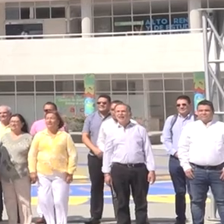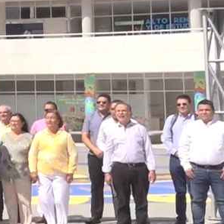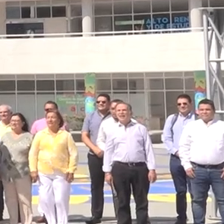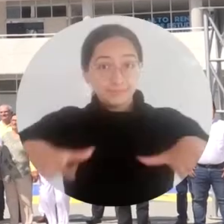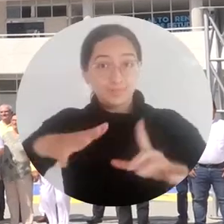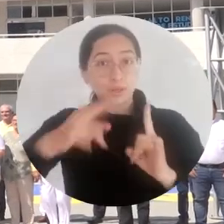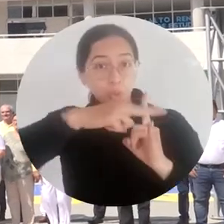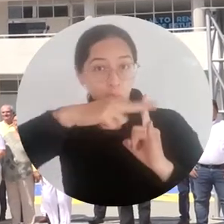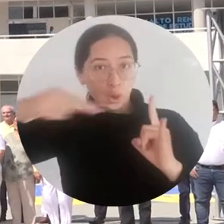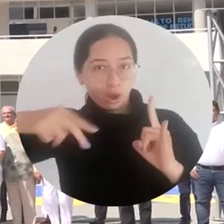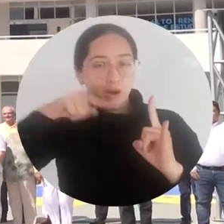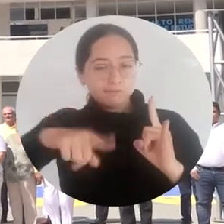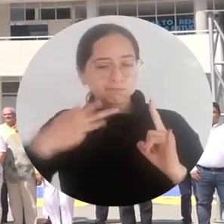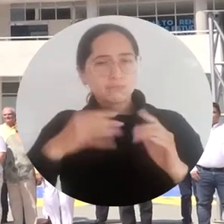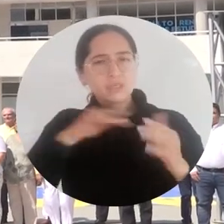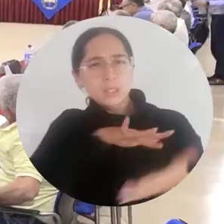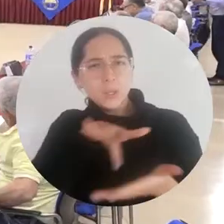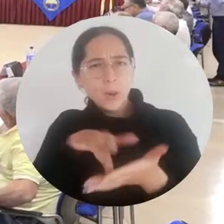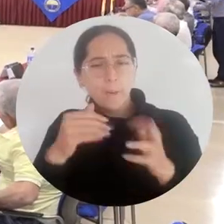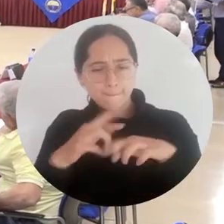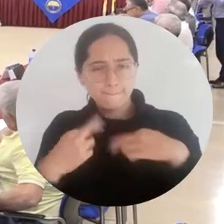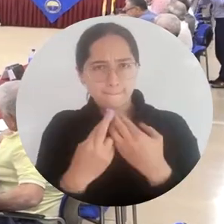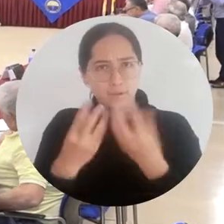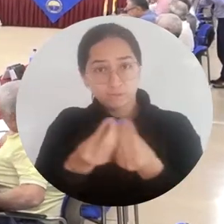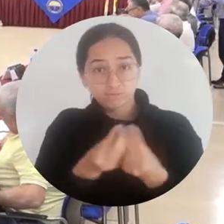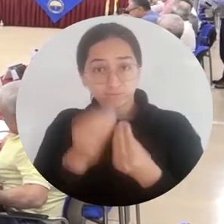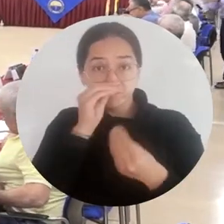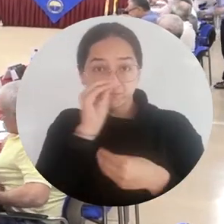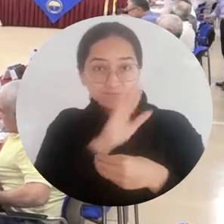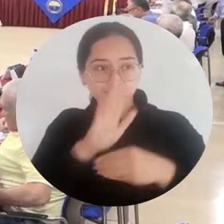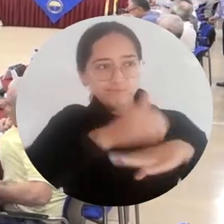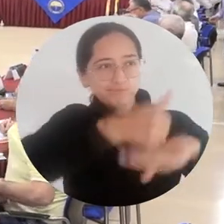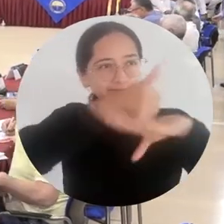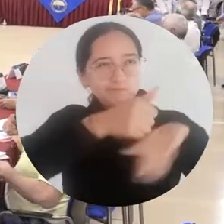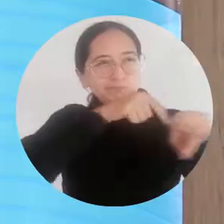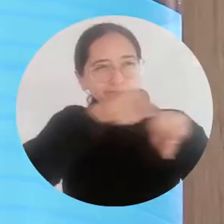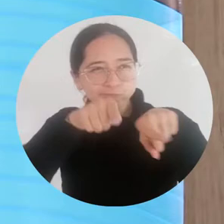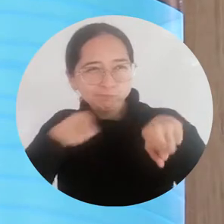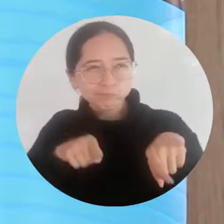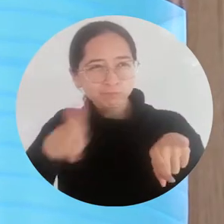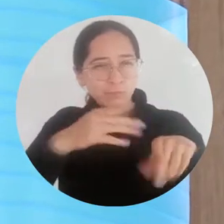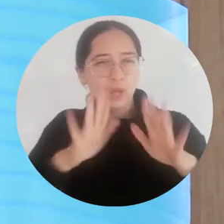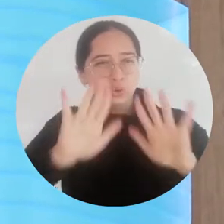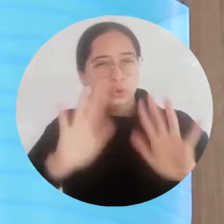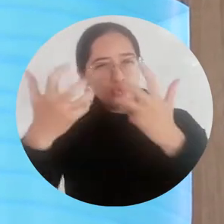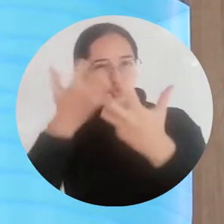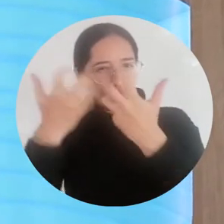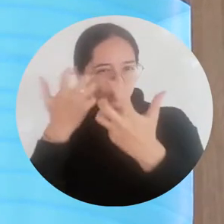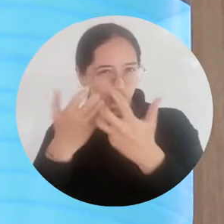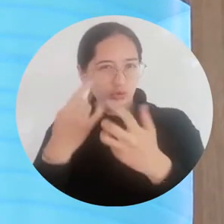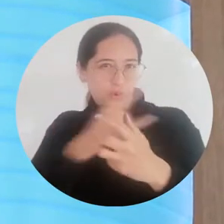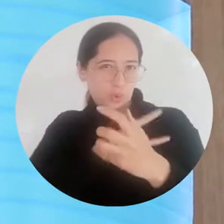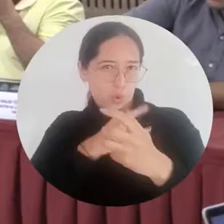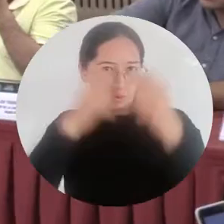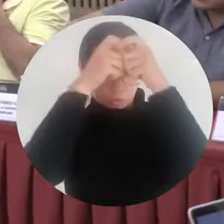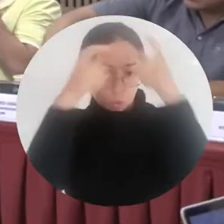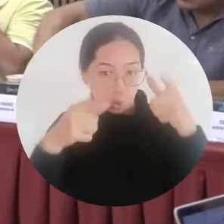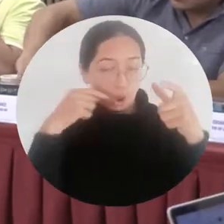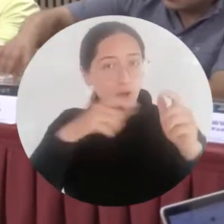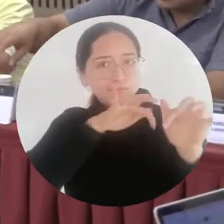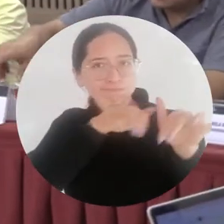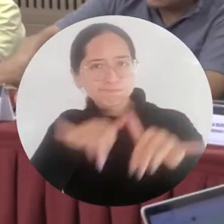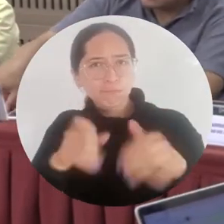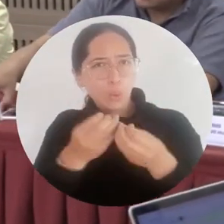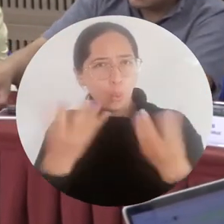En la Universidad del Magdalena se llevó a cabo de manera presencial el Consejo Nacional de Rectores del Sistema Universitario Estatal,